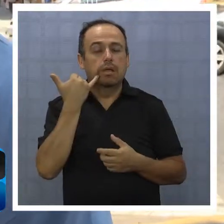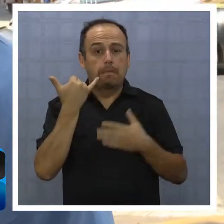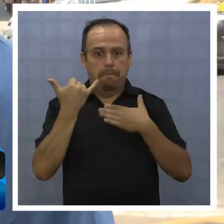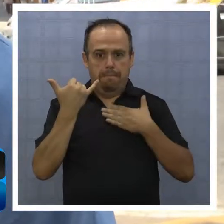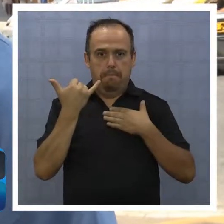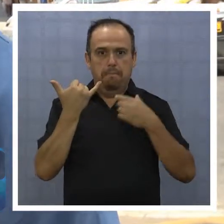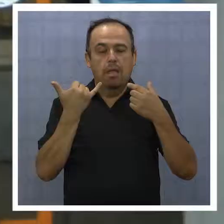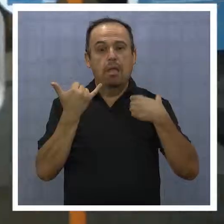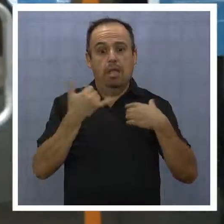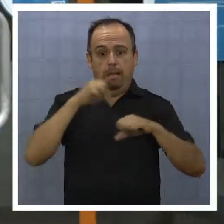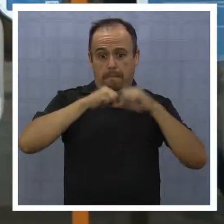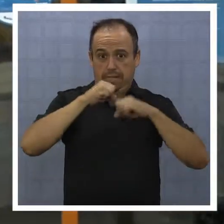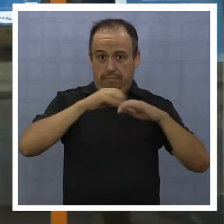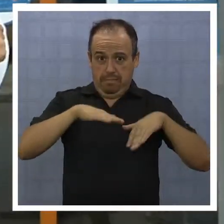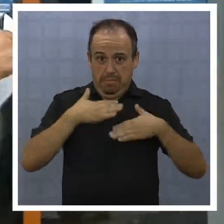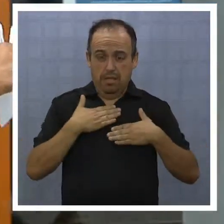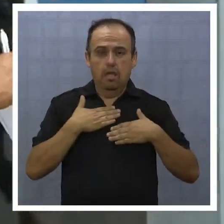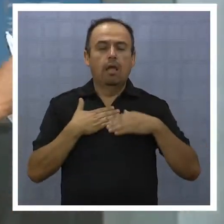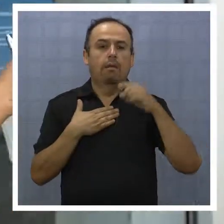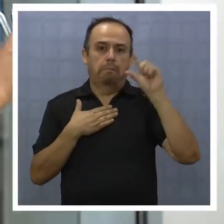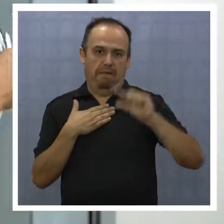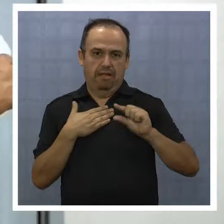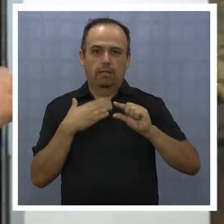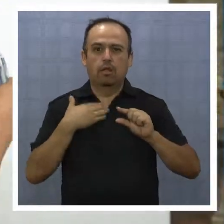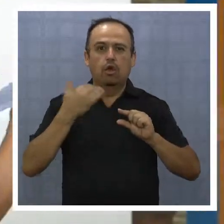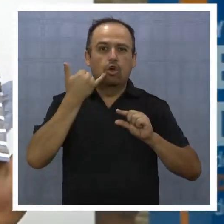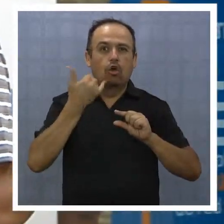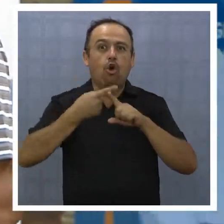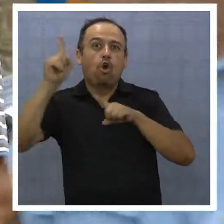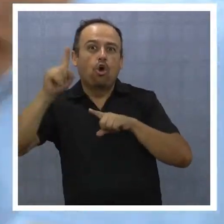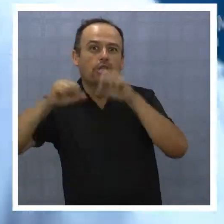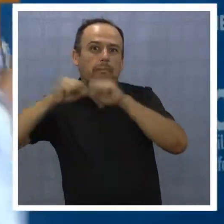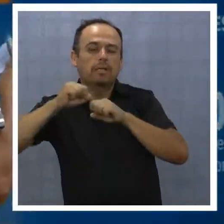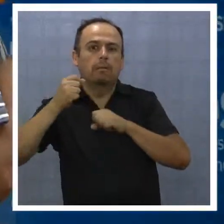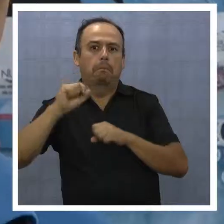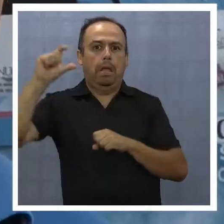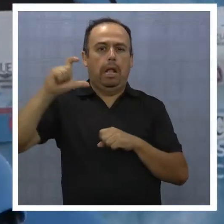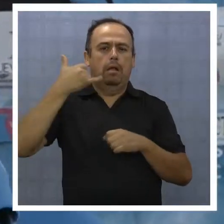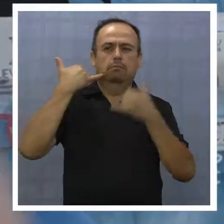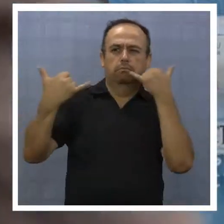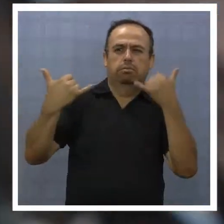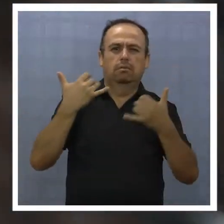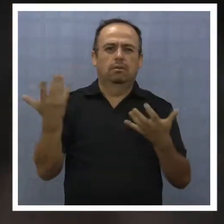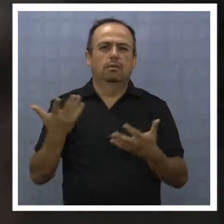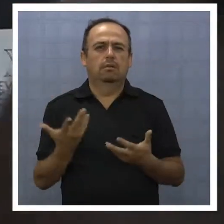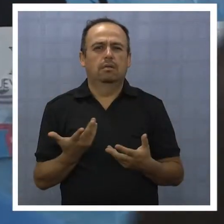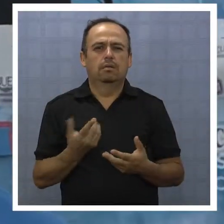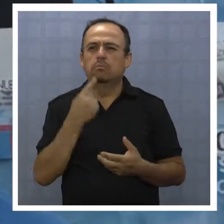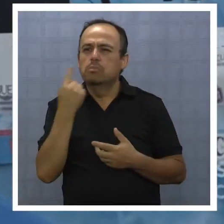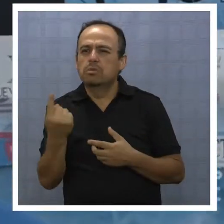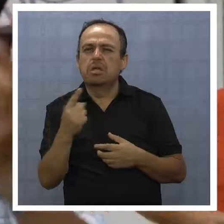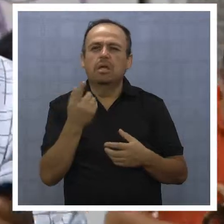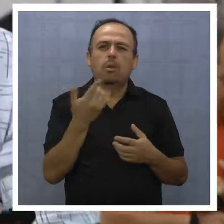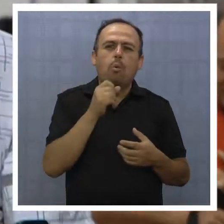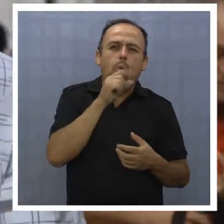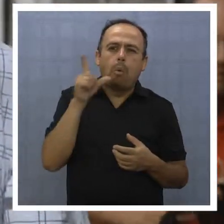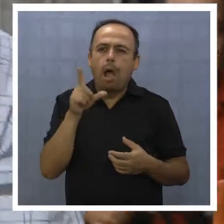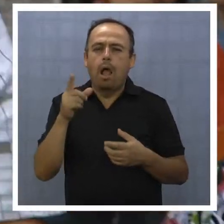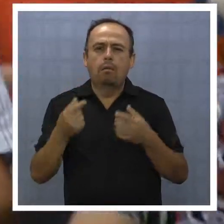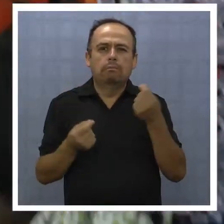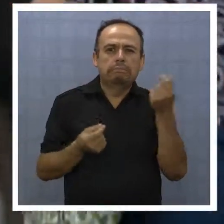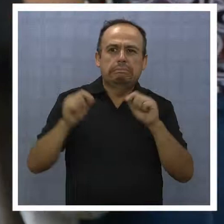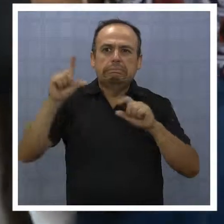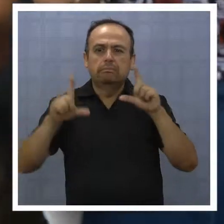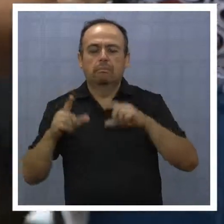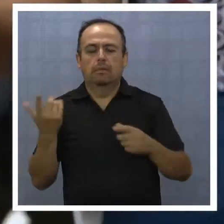compañía. Y ojalá que también siempre los celulares le avisaran a uno si está llamando a la compañía de la misma empresa o a otra compañía.